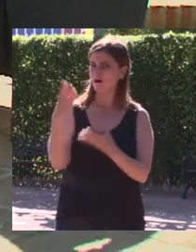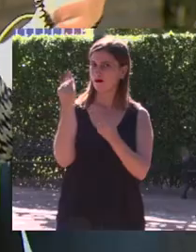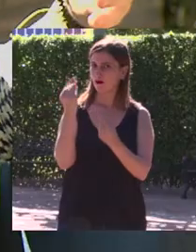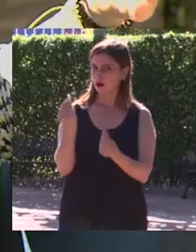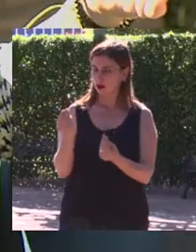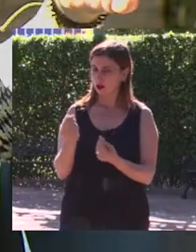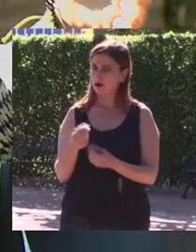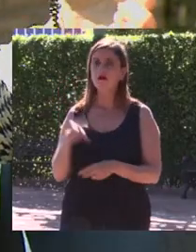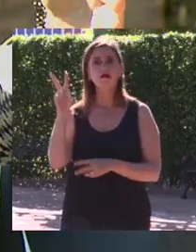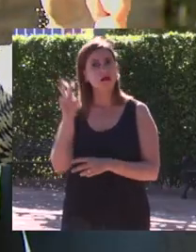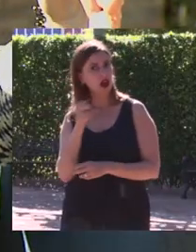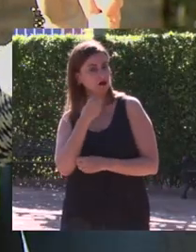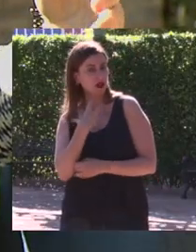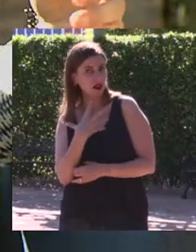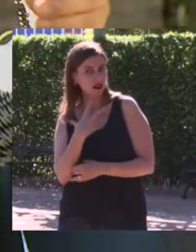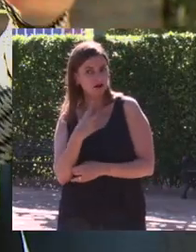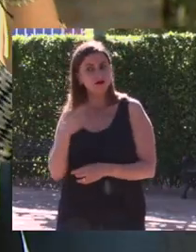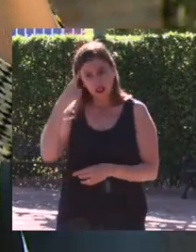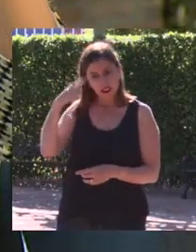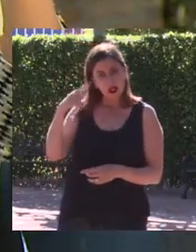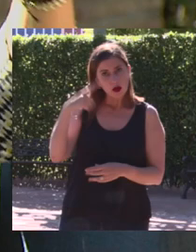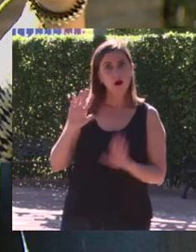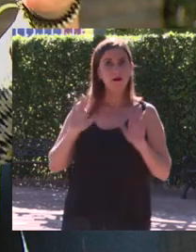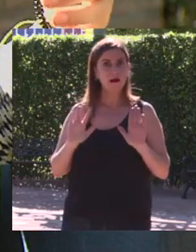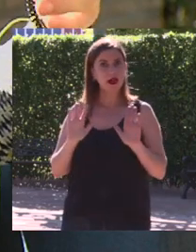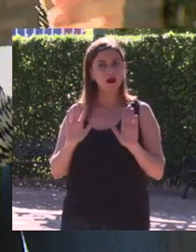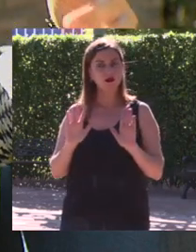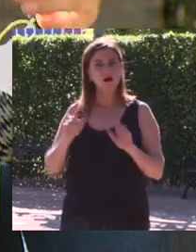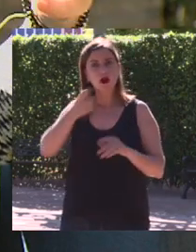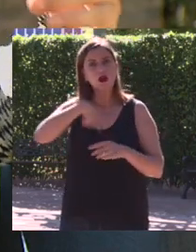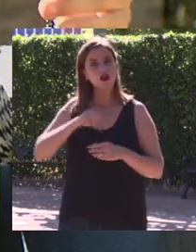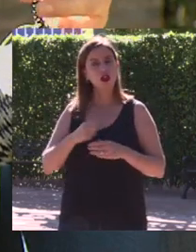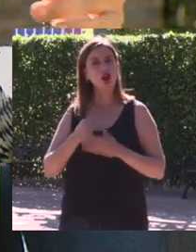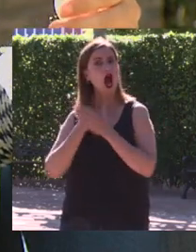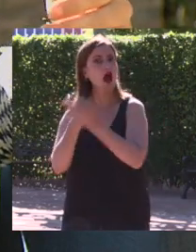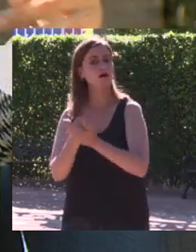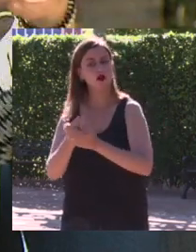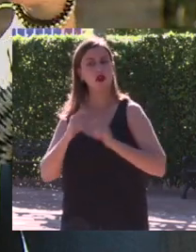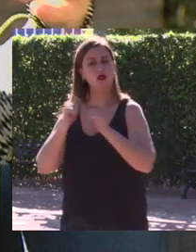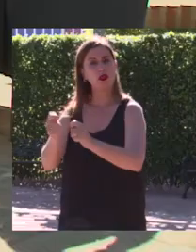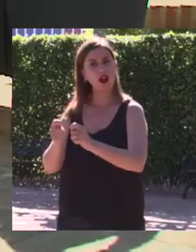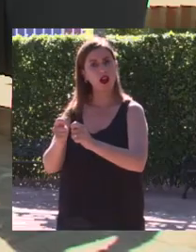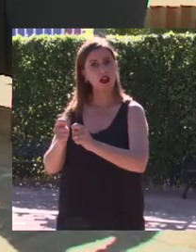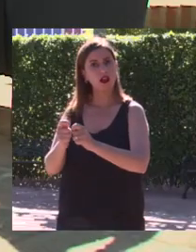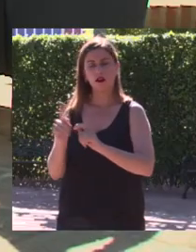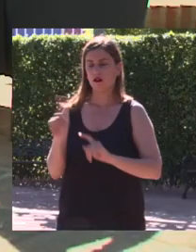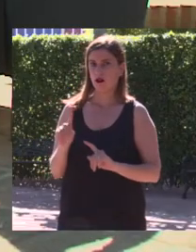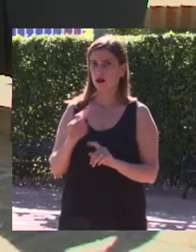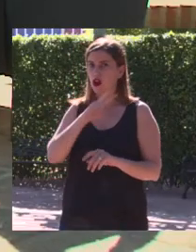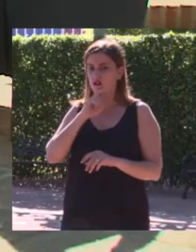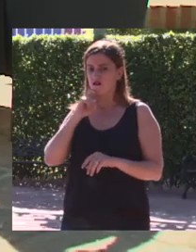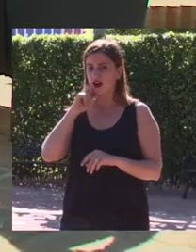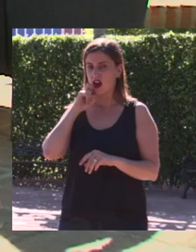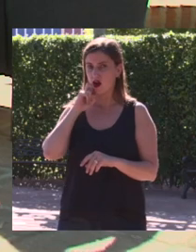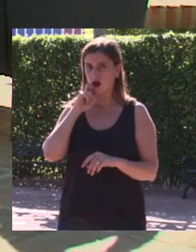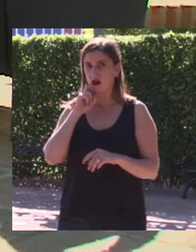bueno vale tenemos que saber que eso ha pasado pero vamos a darle más fuerza y más valor a lo que queremos conseguir el